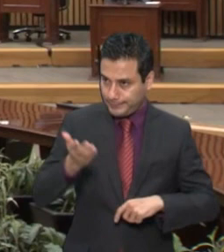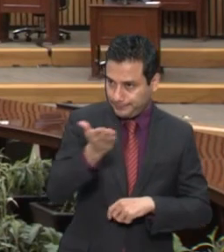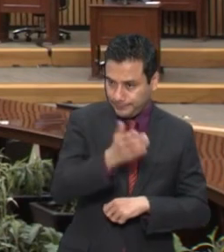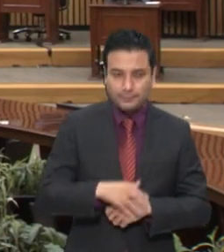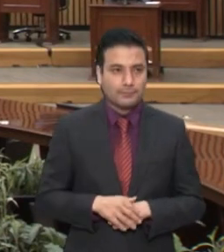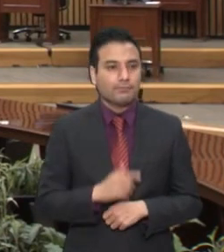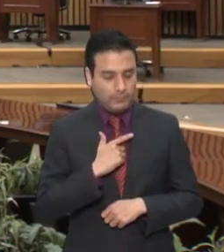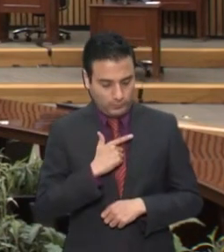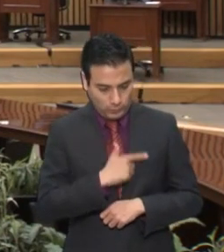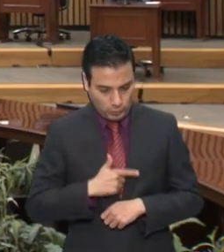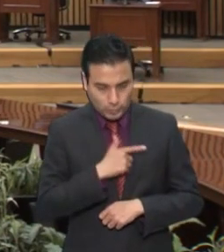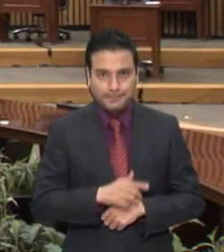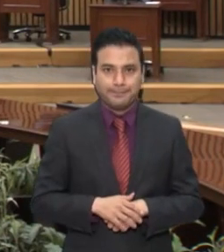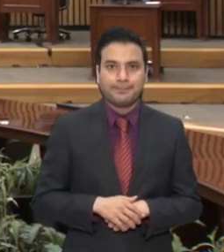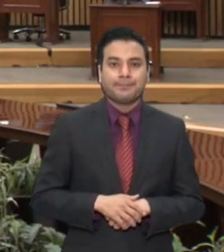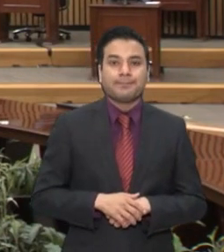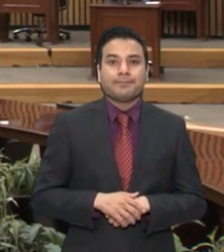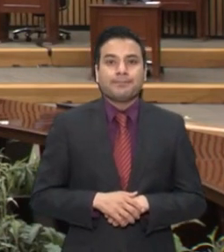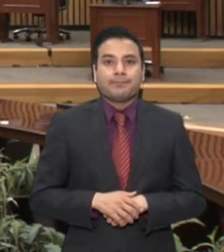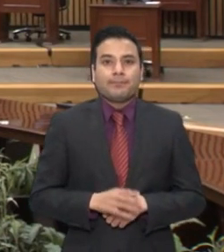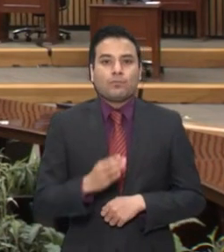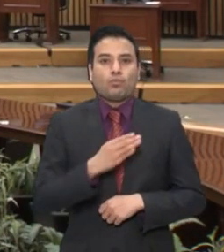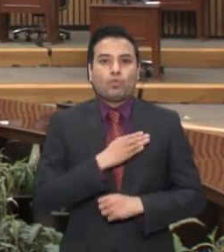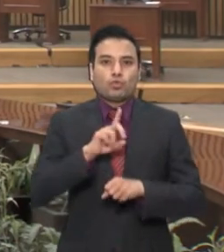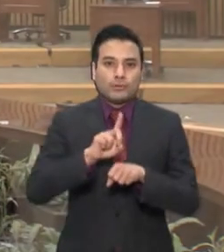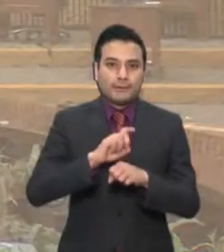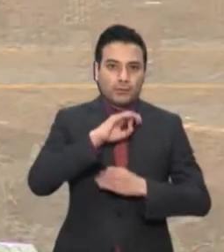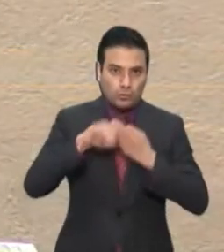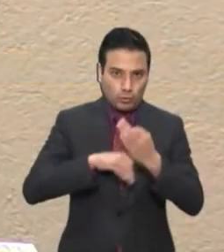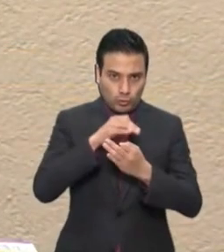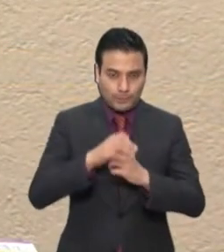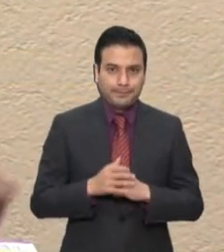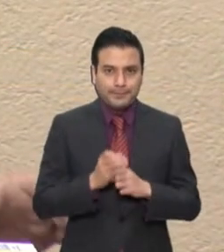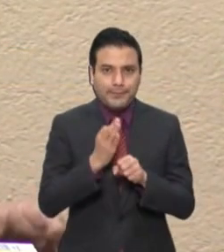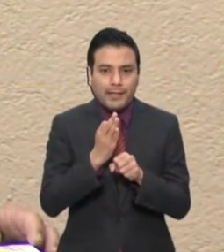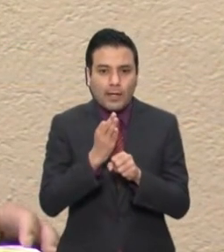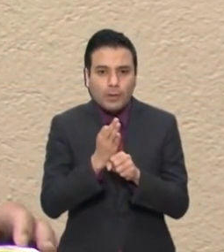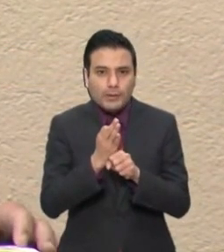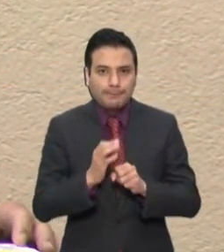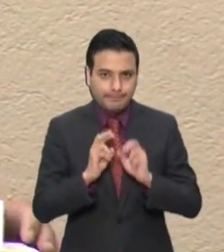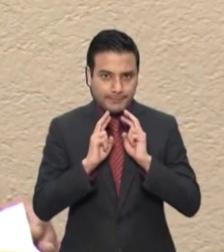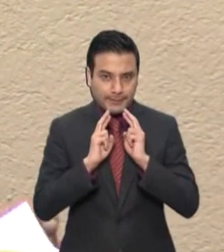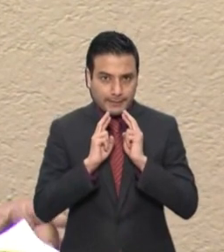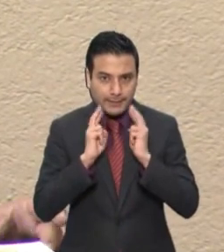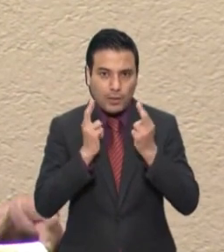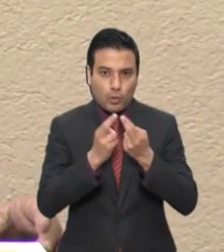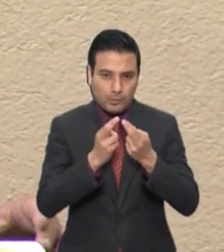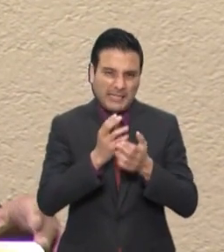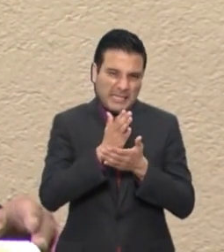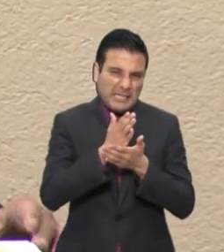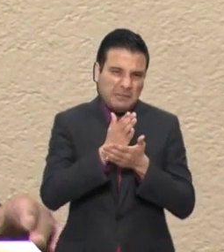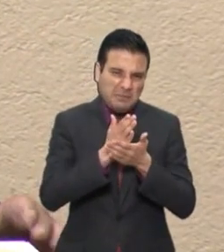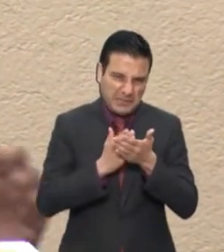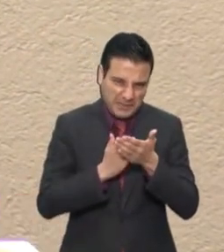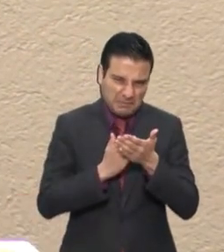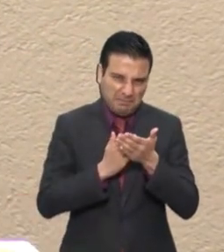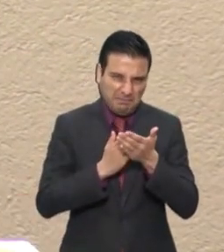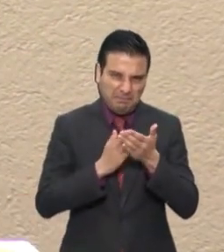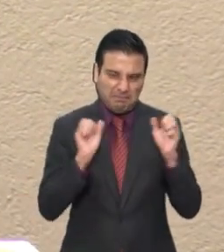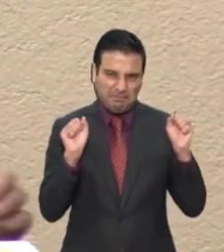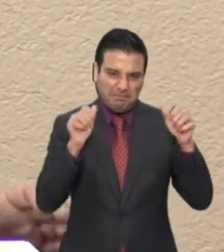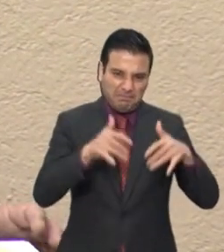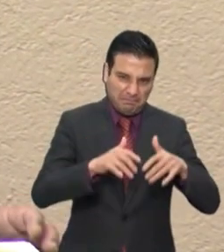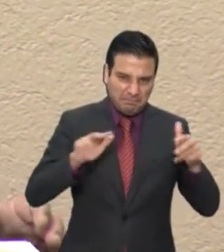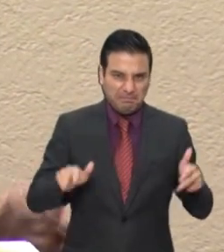centavos, así como una sanción económica de 5 mil unidades de medida y actualización UMA, equivalente